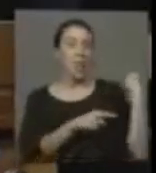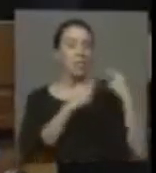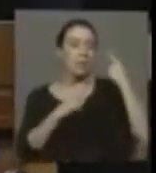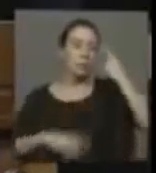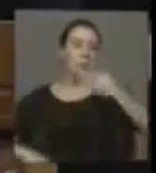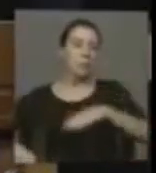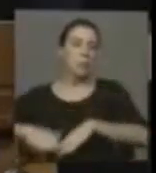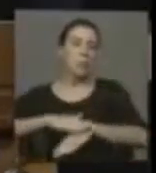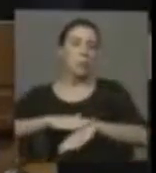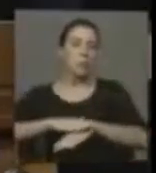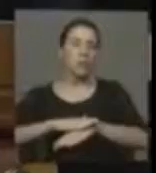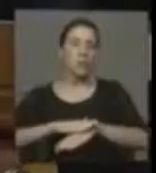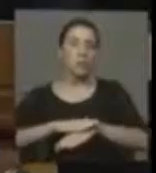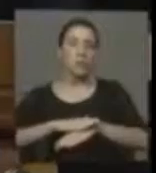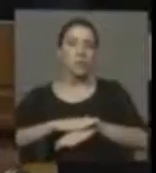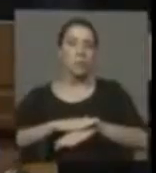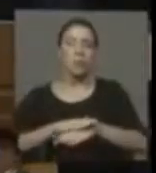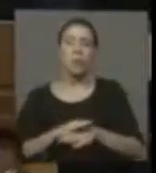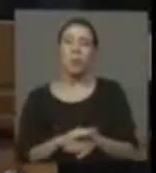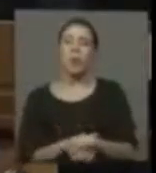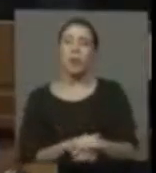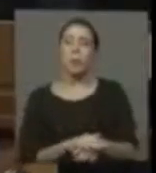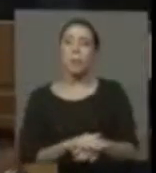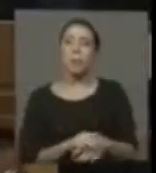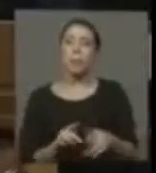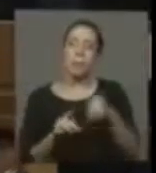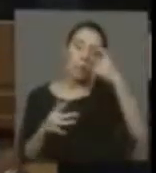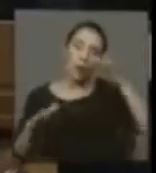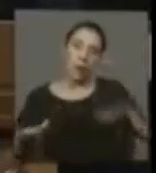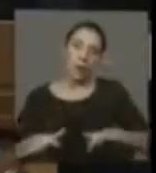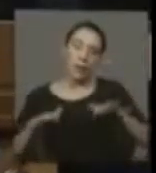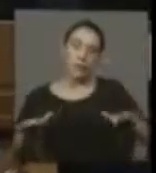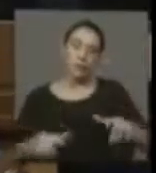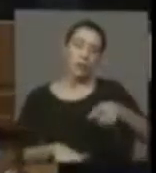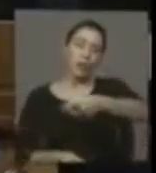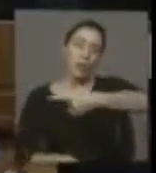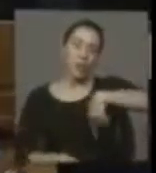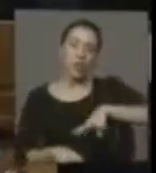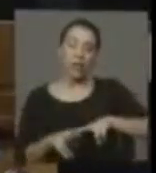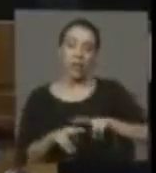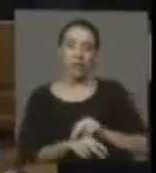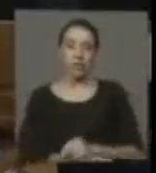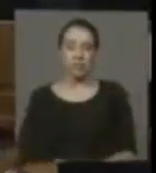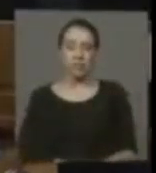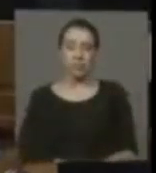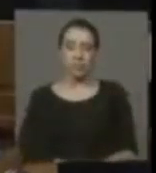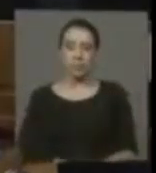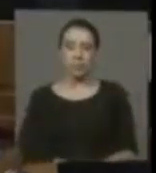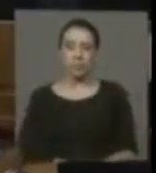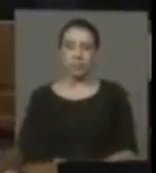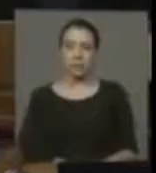pero fundamentalmente sustentado en gran medida en el esfuerzo que ellos mismos han tenido que desarrollar.